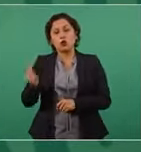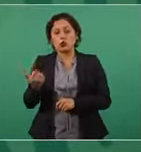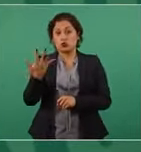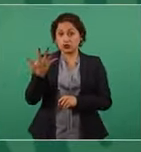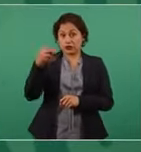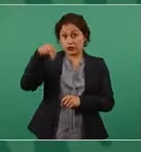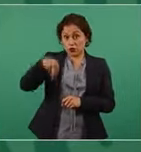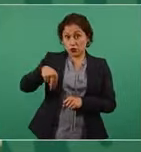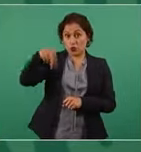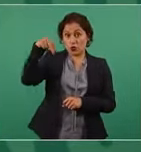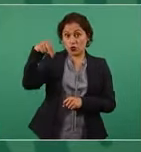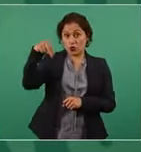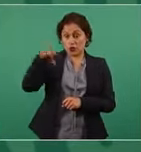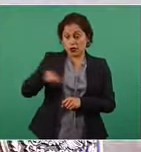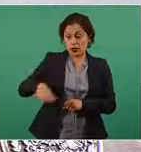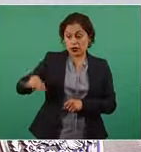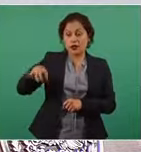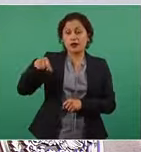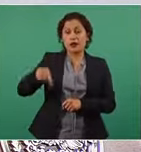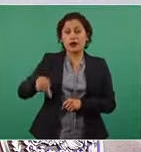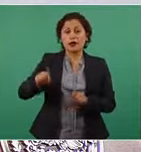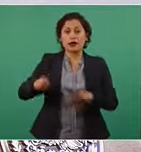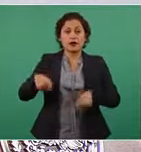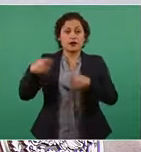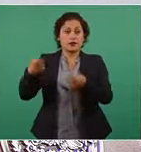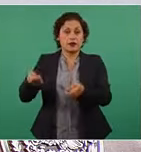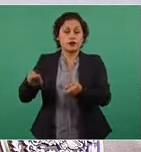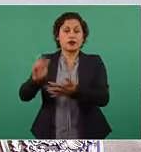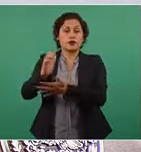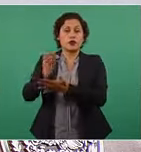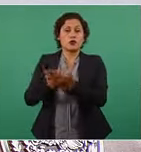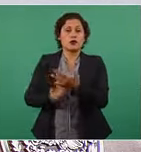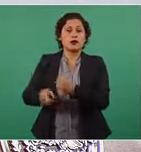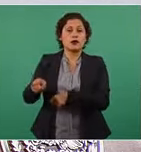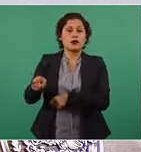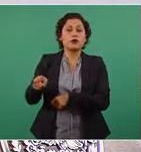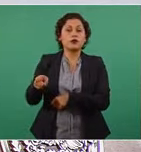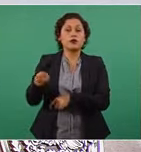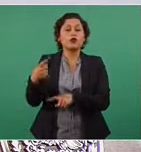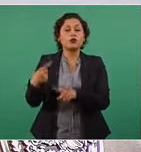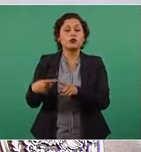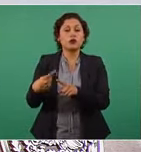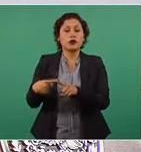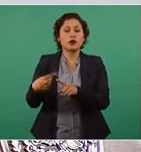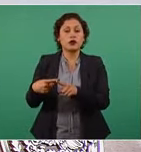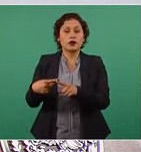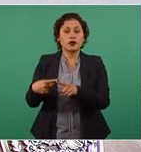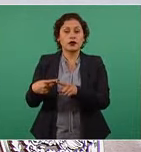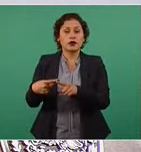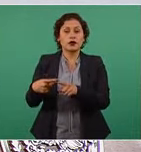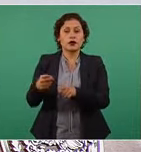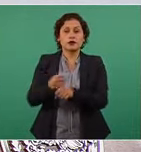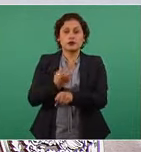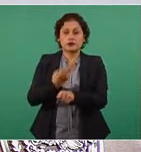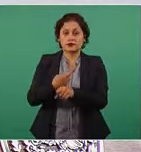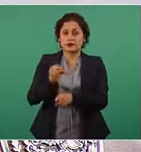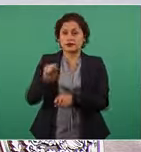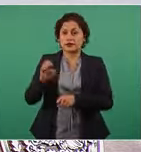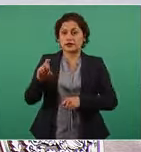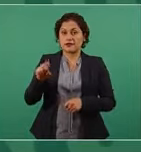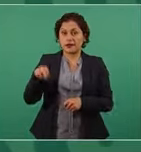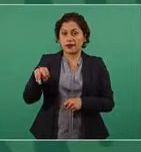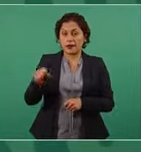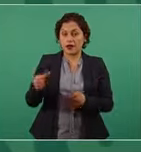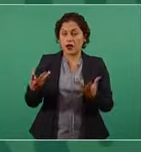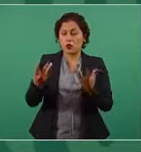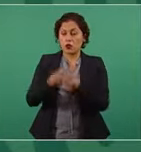lo va a realizar la Secretaría de Defensa con los ingenieros militares